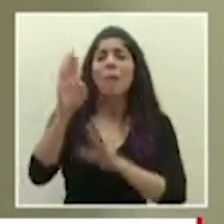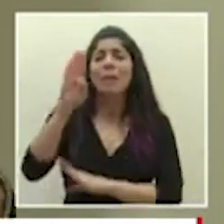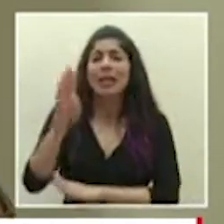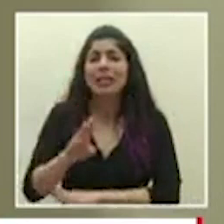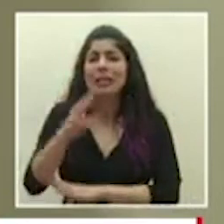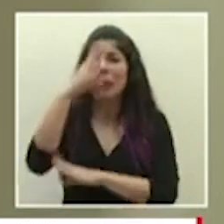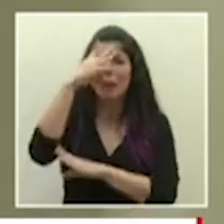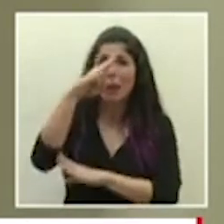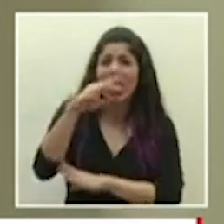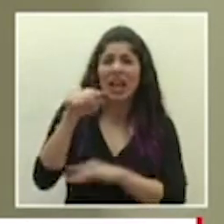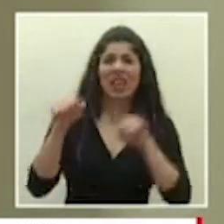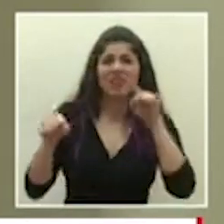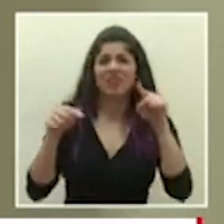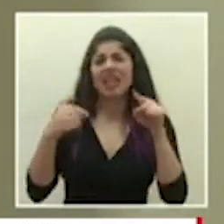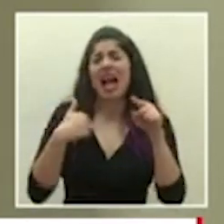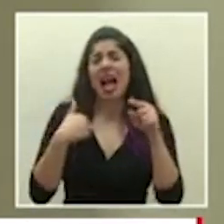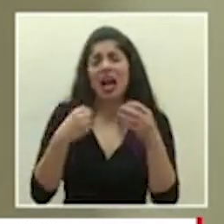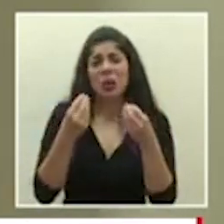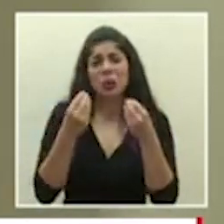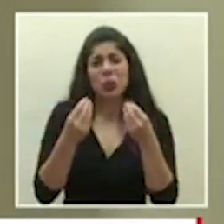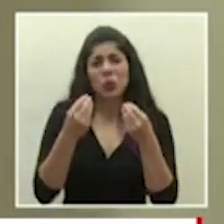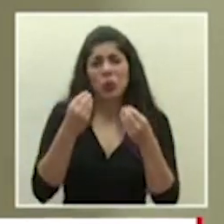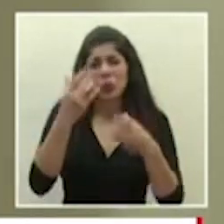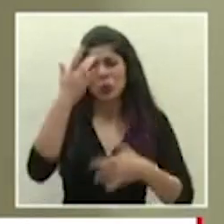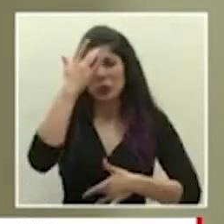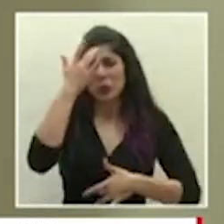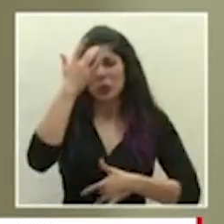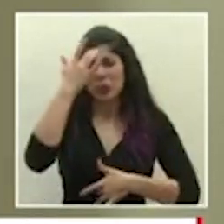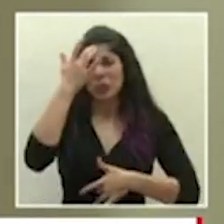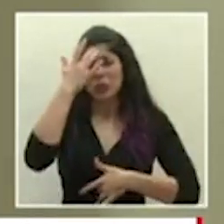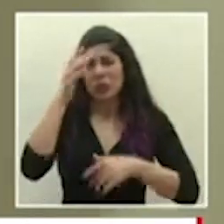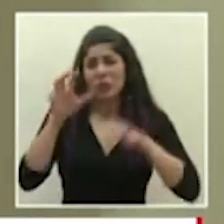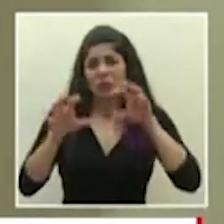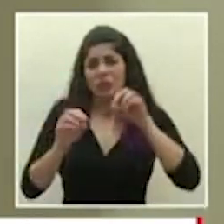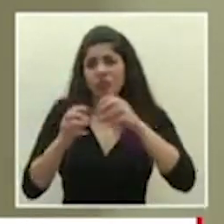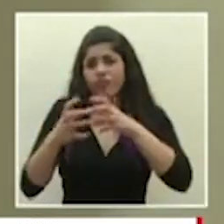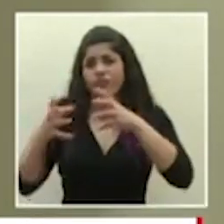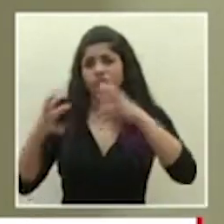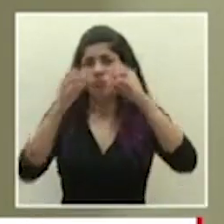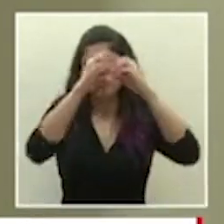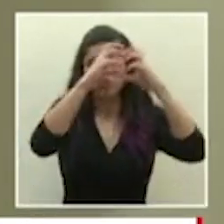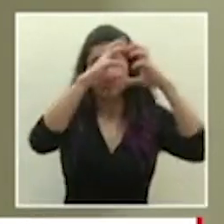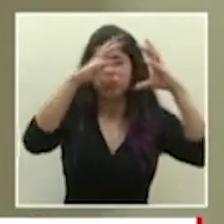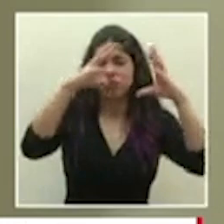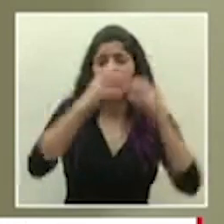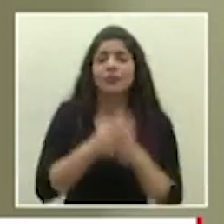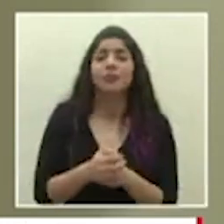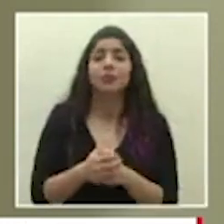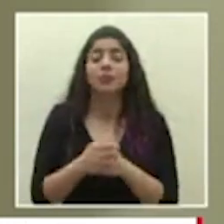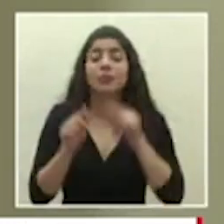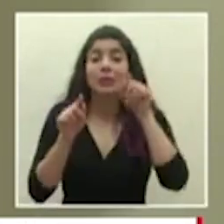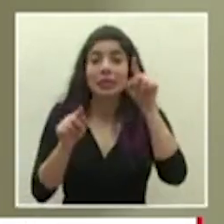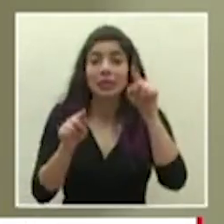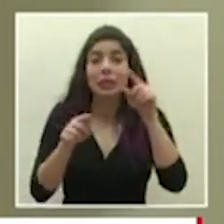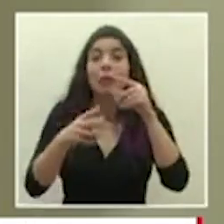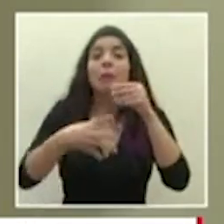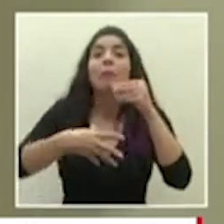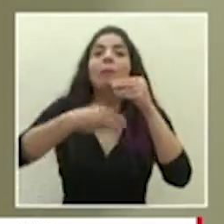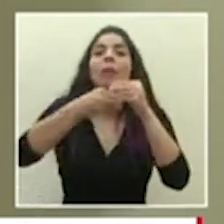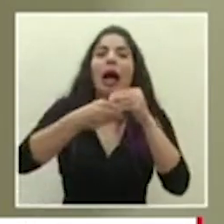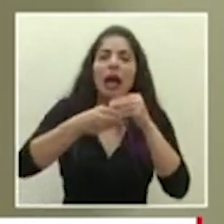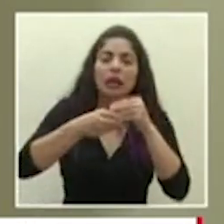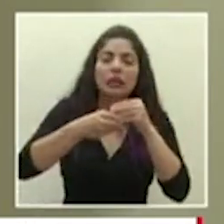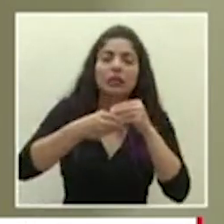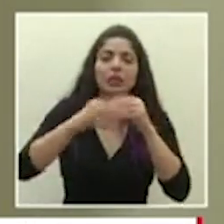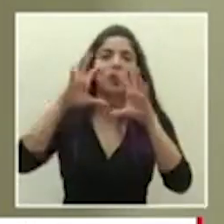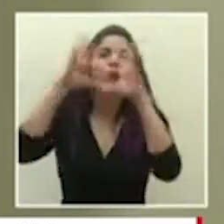México donde hay una gran cantidad de casos que están creciendo y eso se suma a todo el